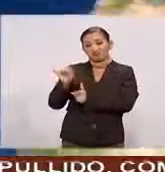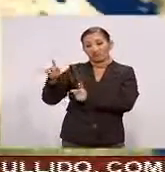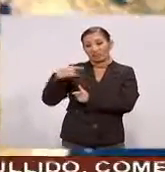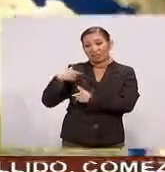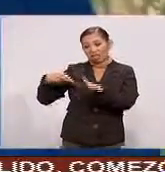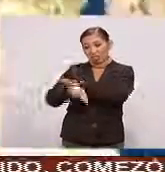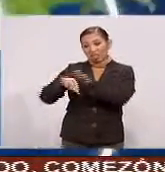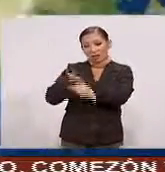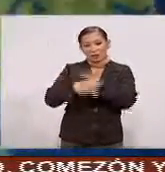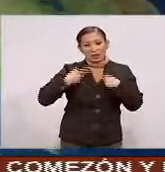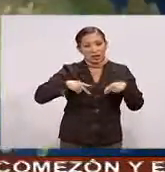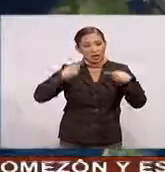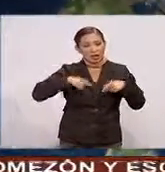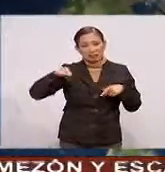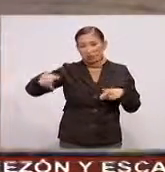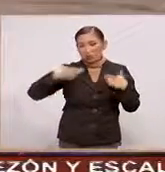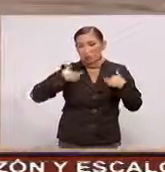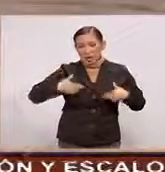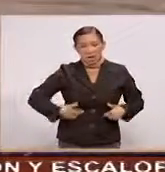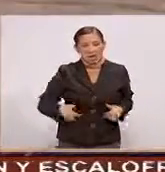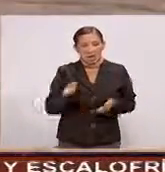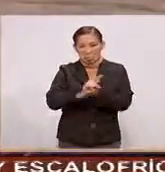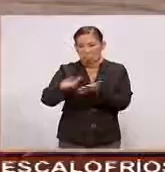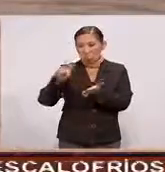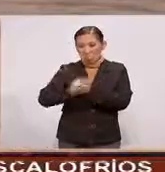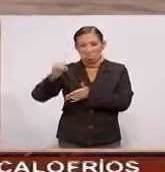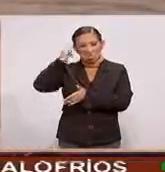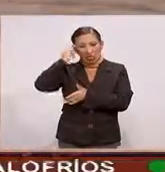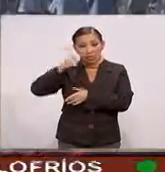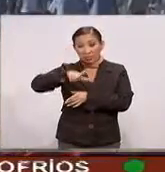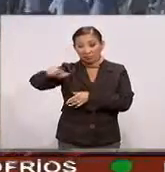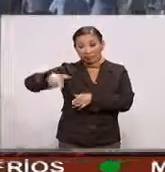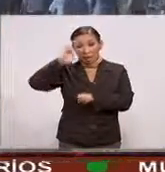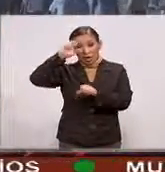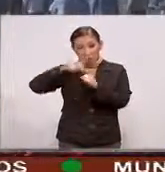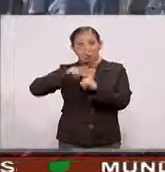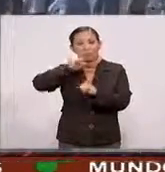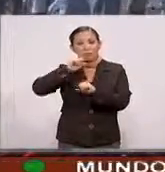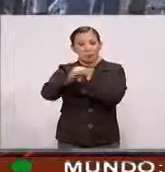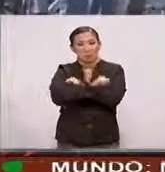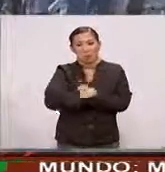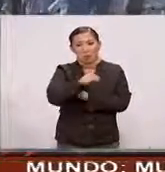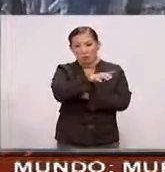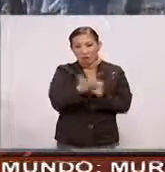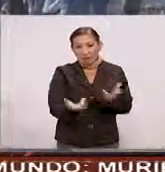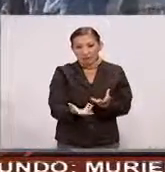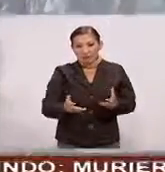genocidio Delitos de lesa Humanidad Y limpieza étnica Después de que En Europa También lo hicieran